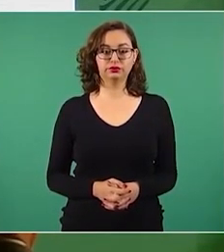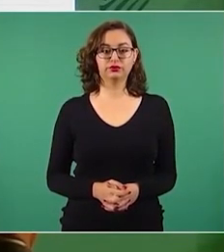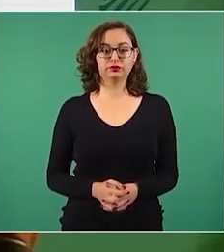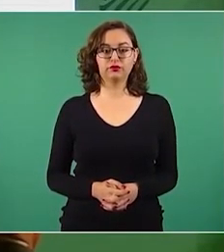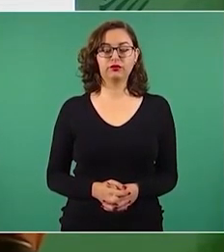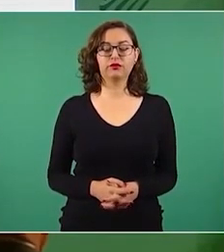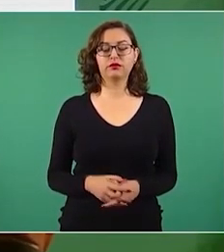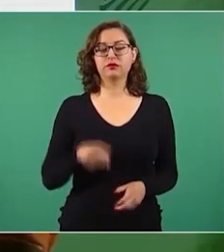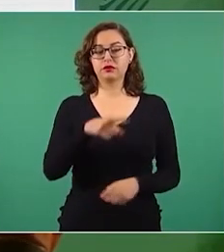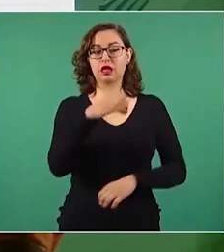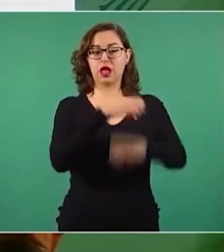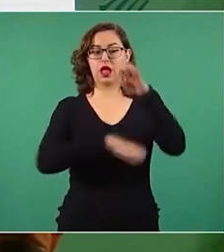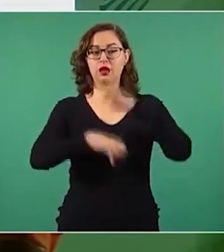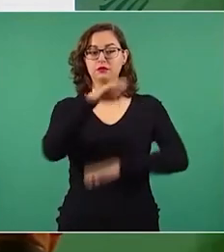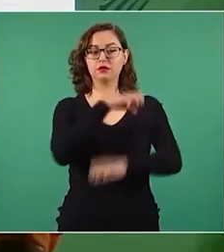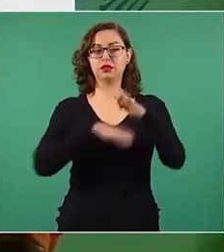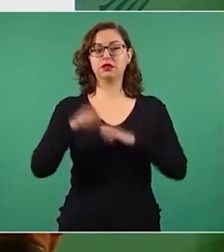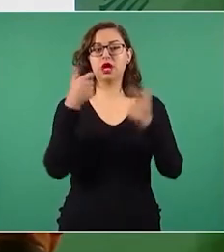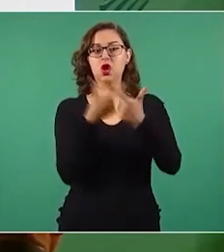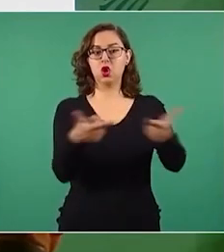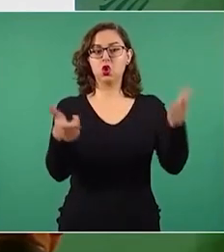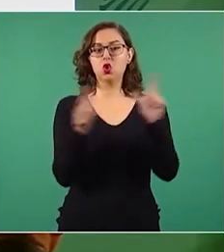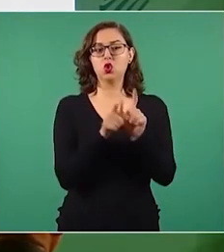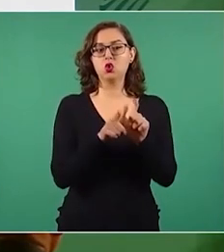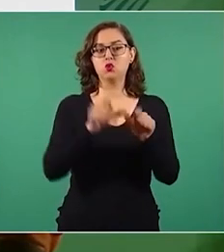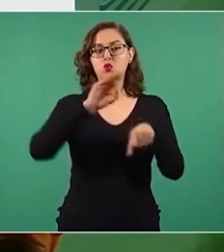grupo fármacos especializados